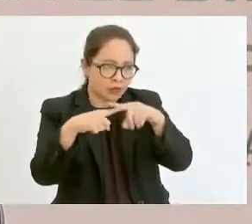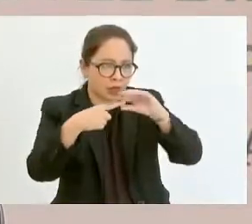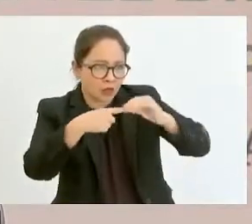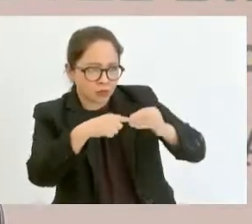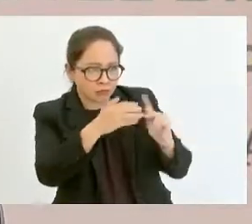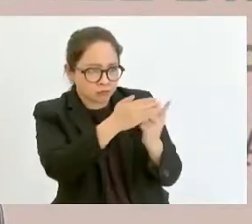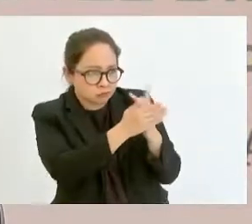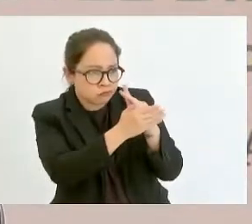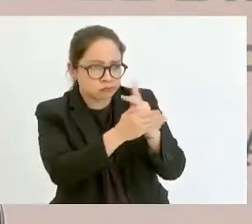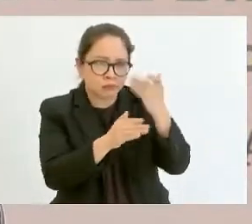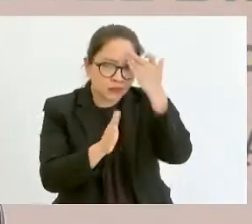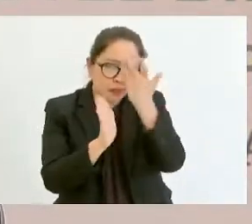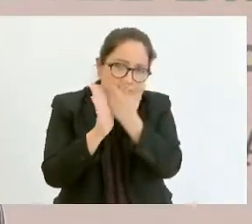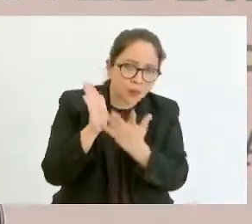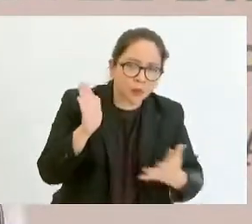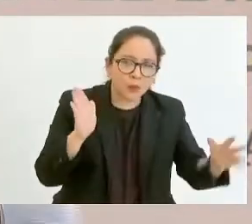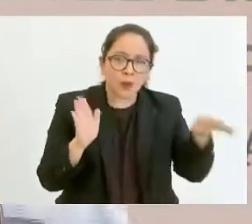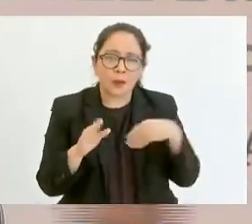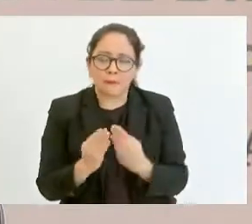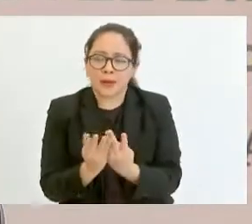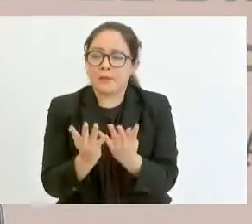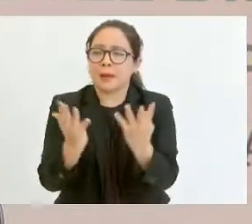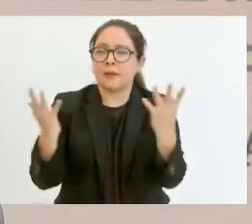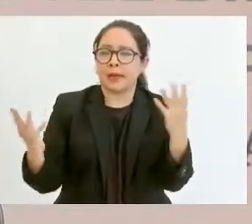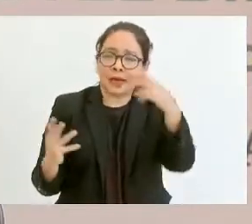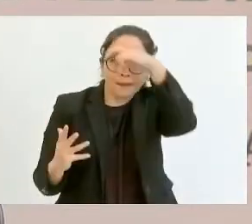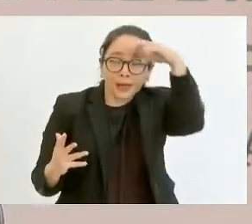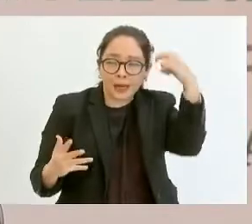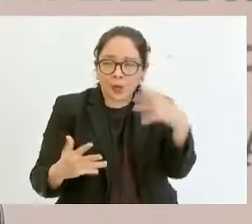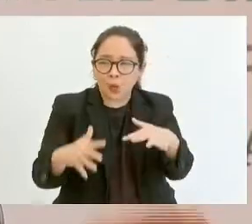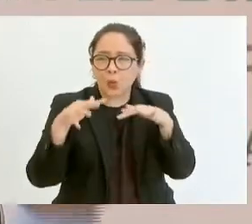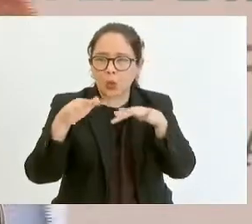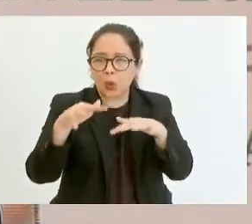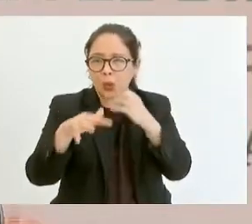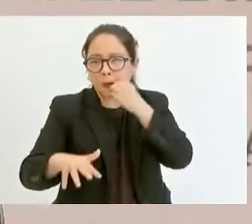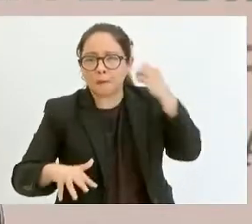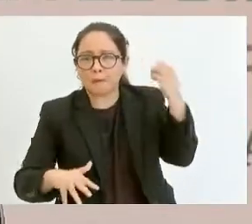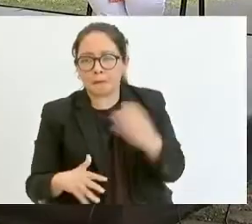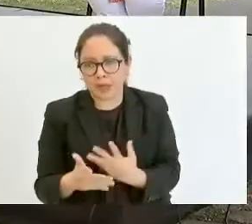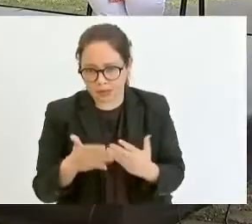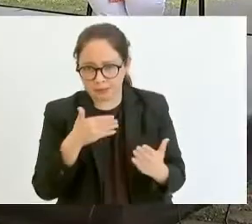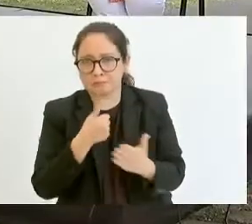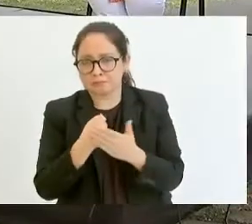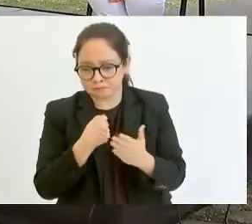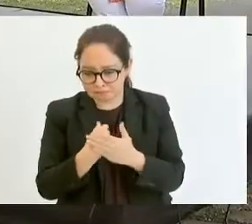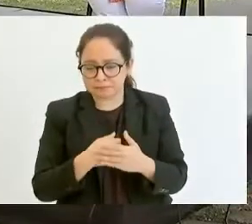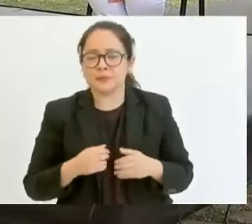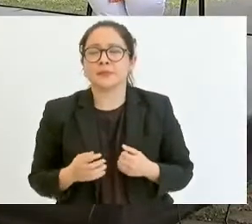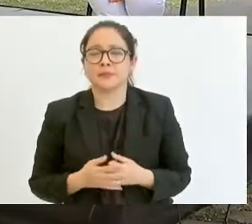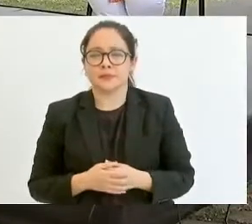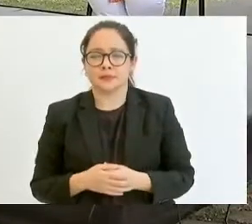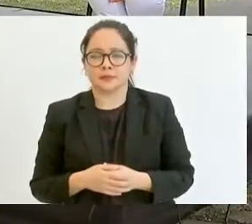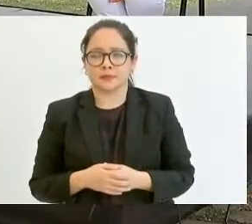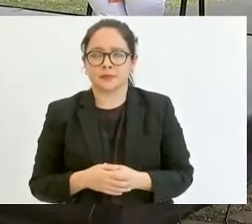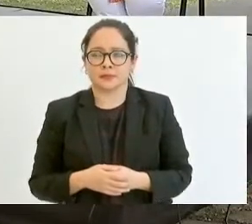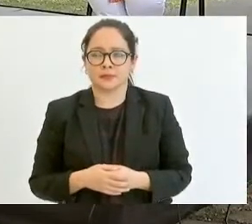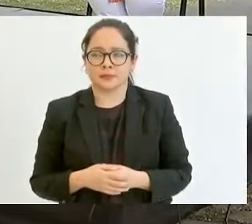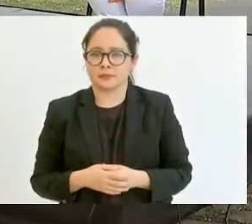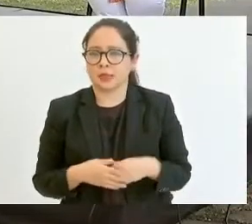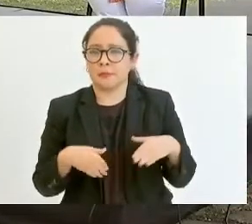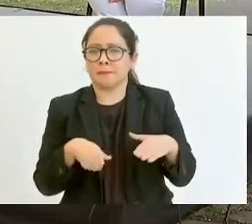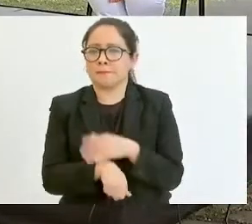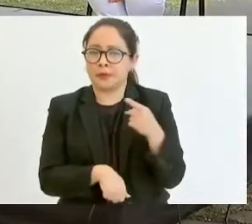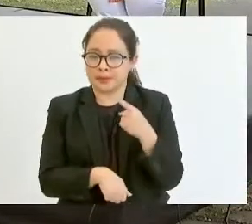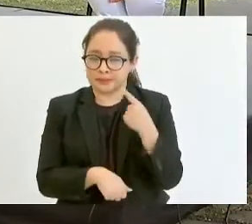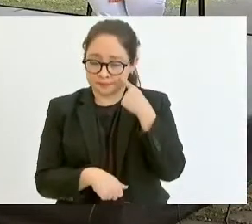ciclo de primavera-verano. Extraordinaria viene la producción por tres razones